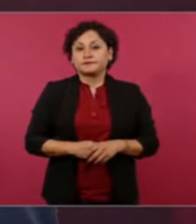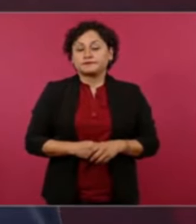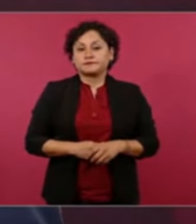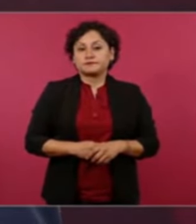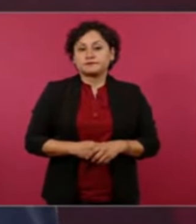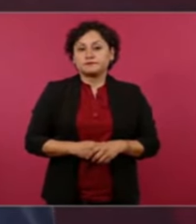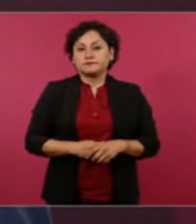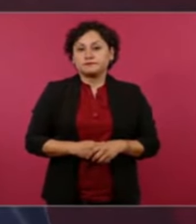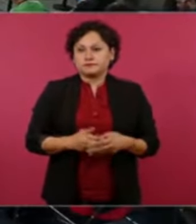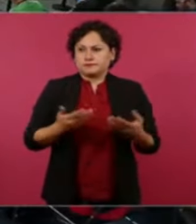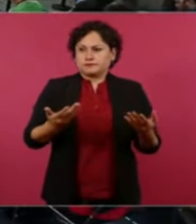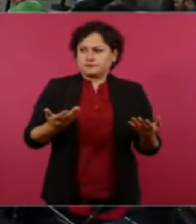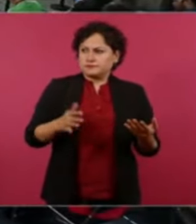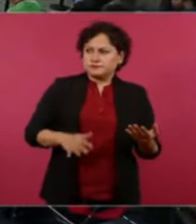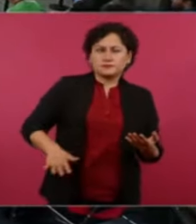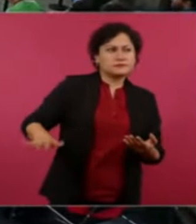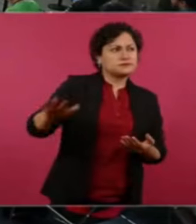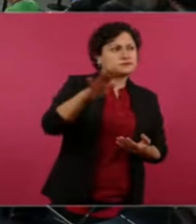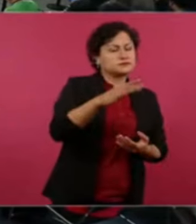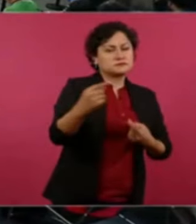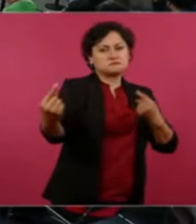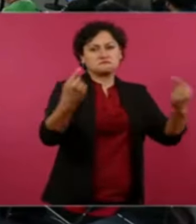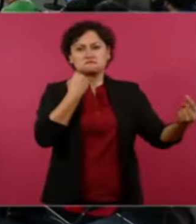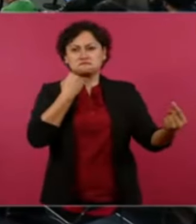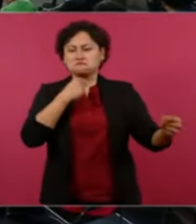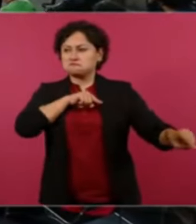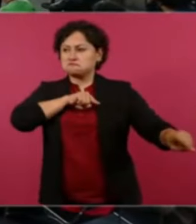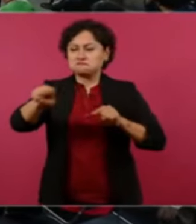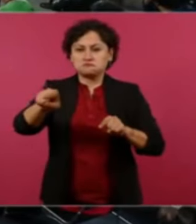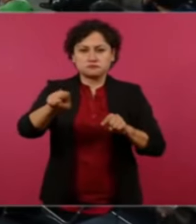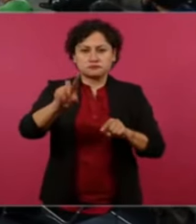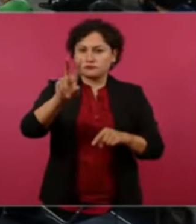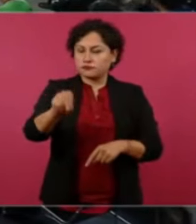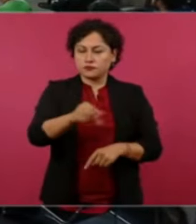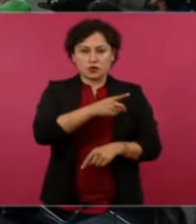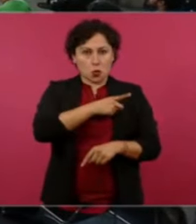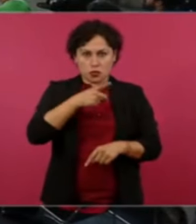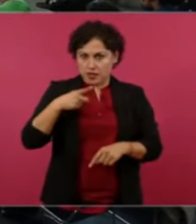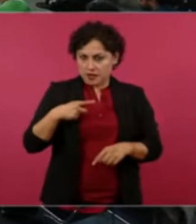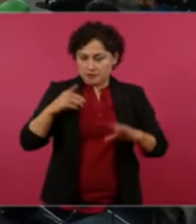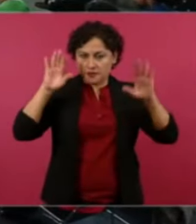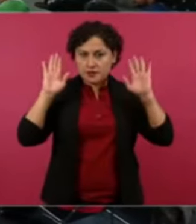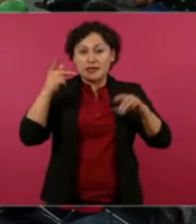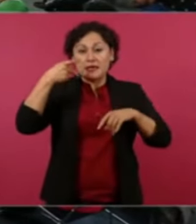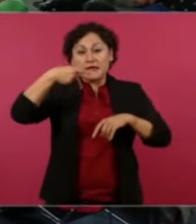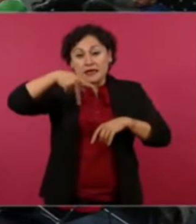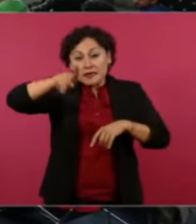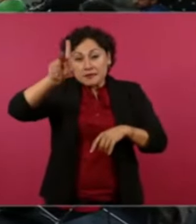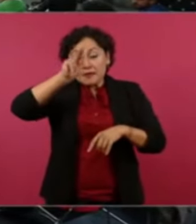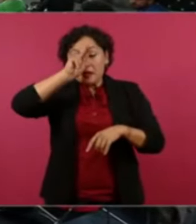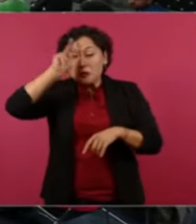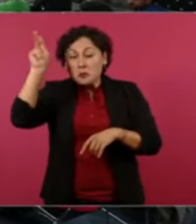debe de insultar pero menos un dirigente religioso un pastor